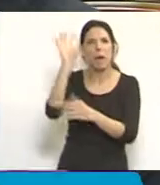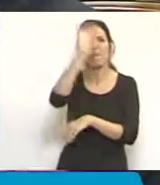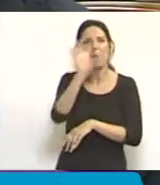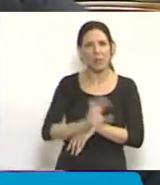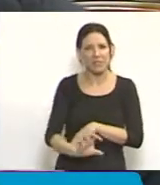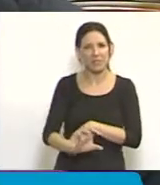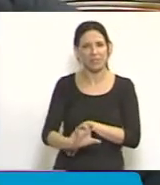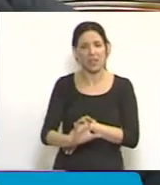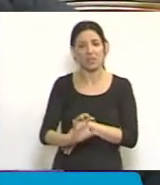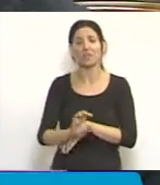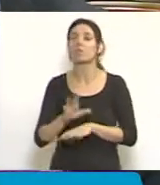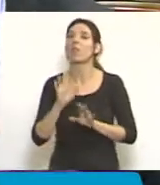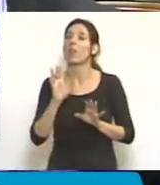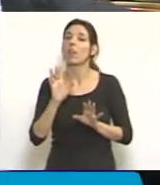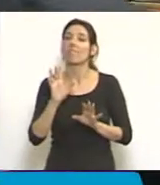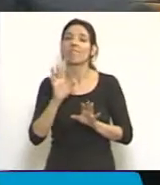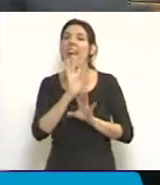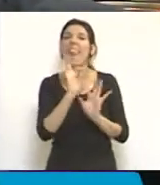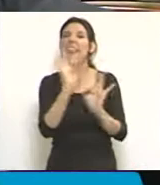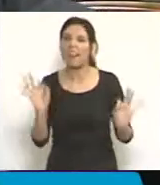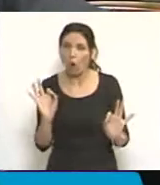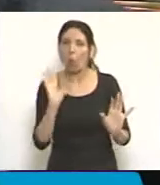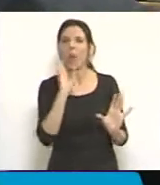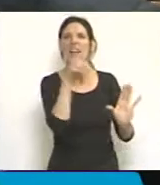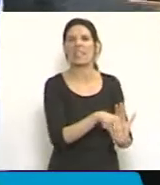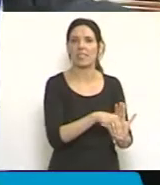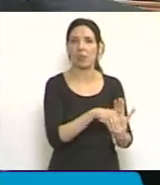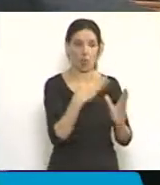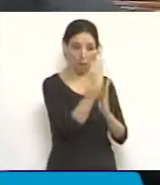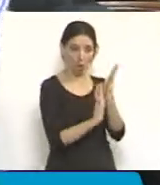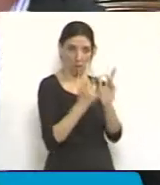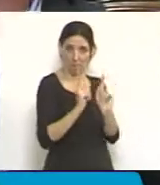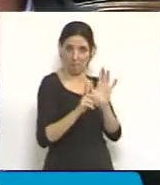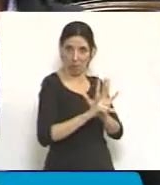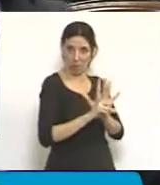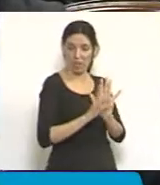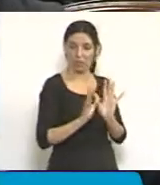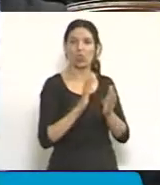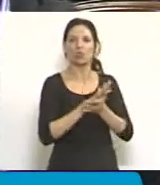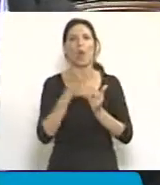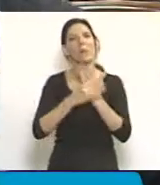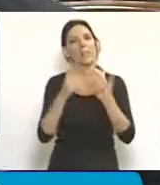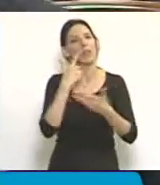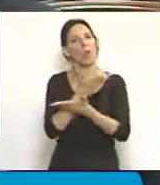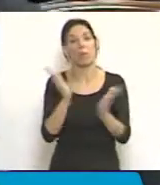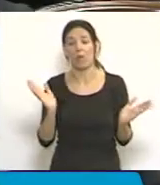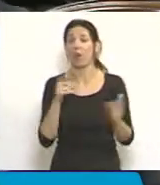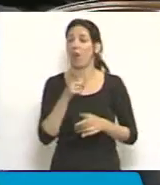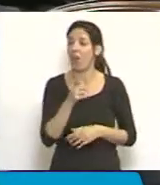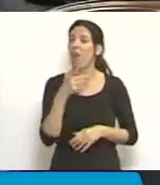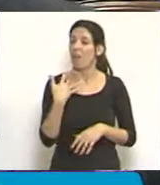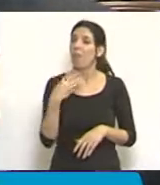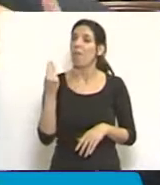la implementación. Ninguna está incorporada en este proyecto de ley del Ministerio Público. Nos perdemos una enorme